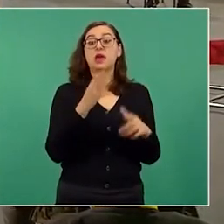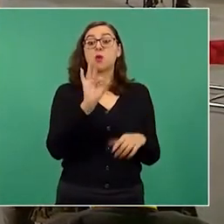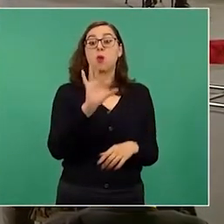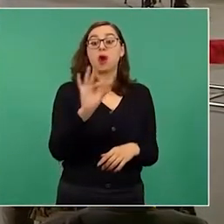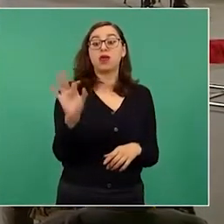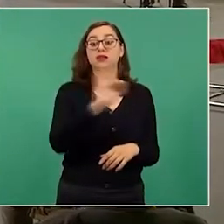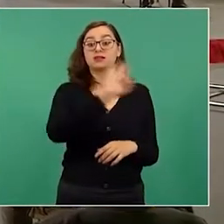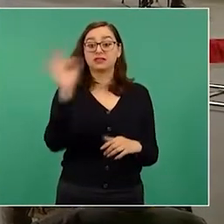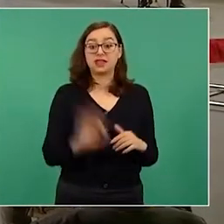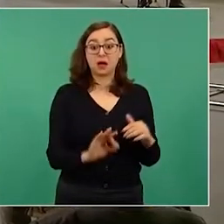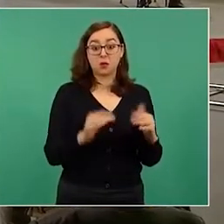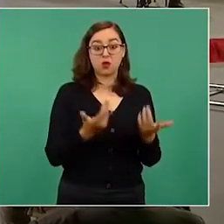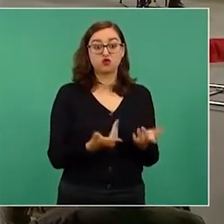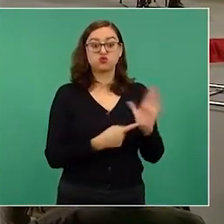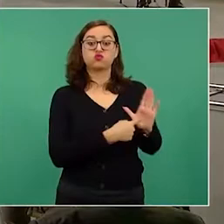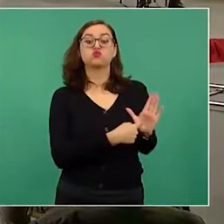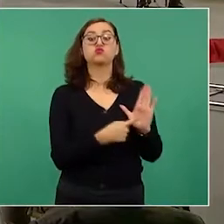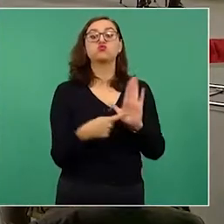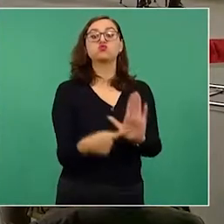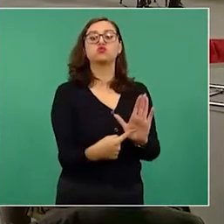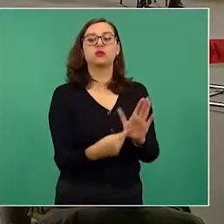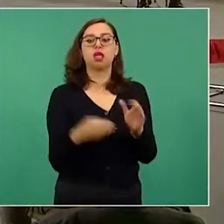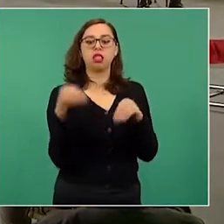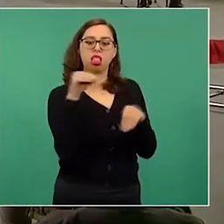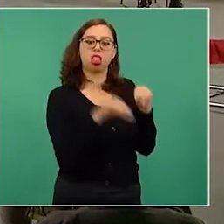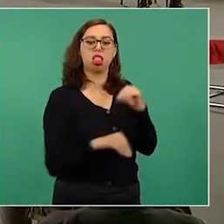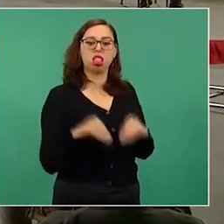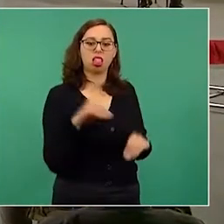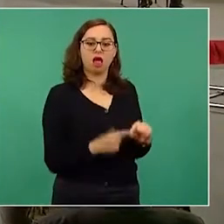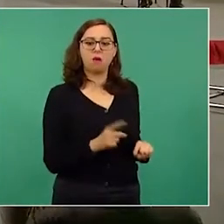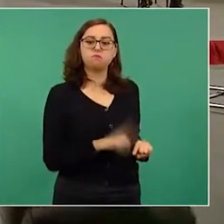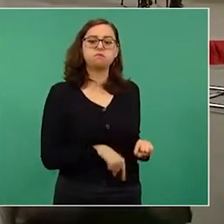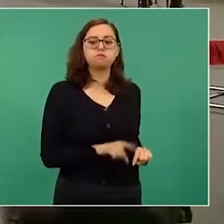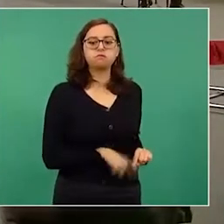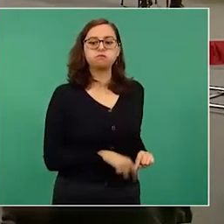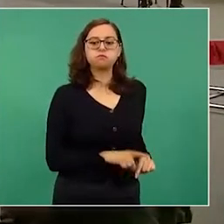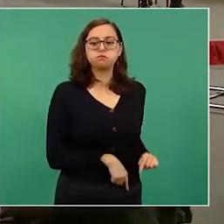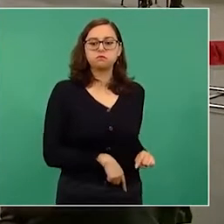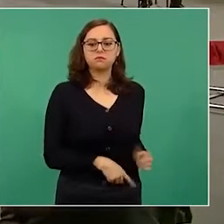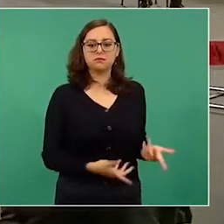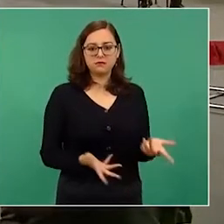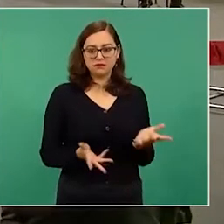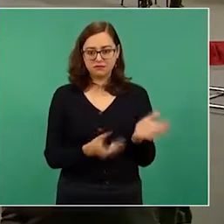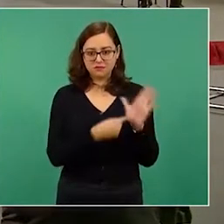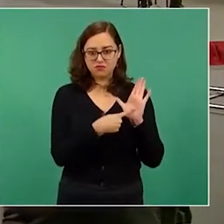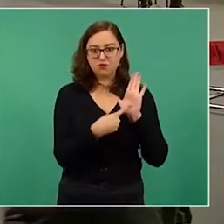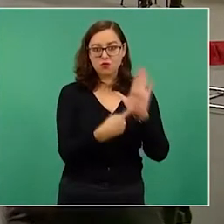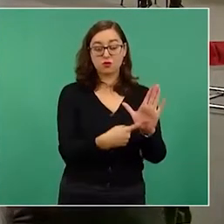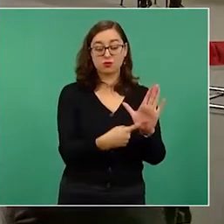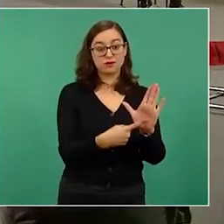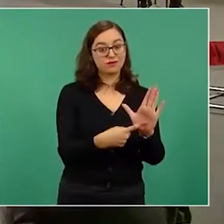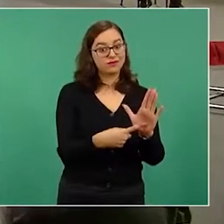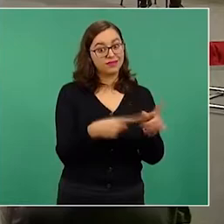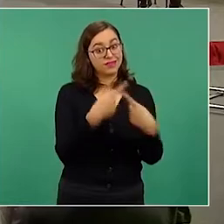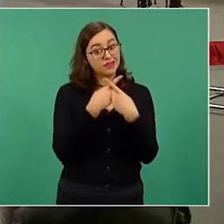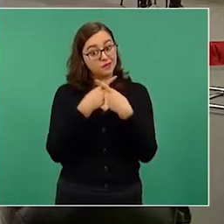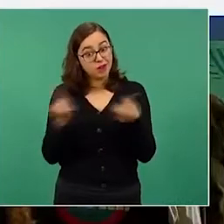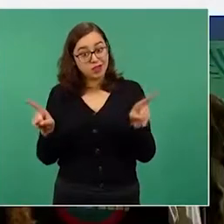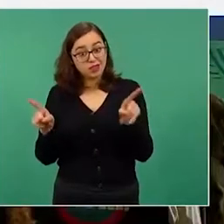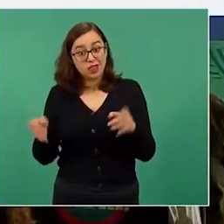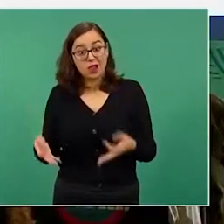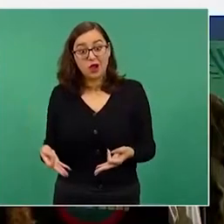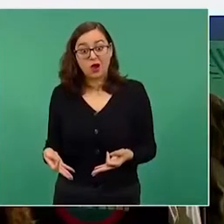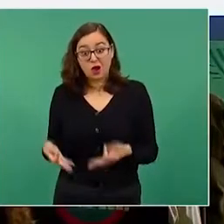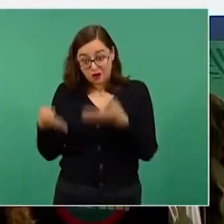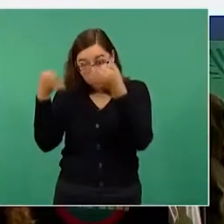en la página de ingworldindata.org, que pueden consultarla, está como aquí dice